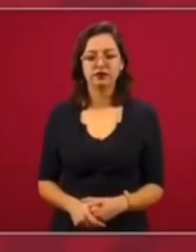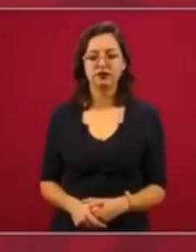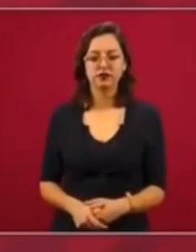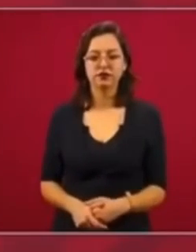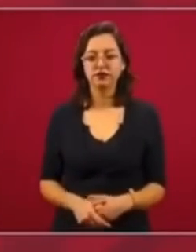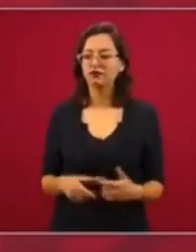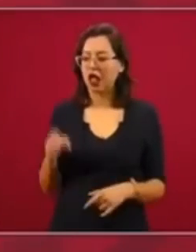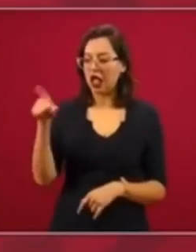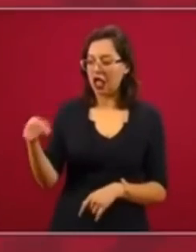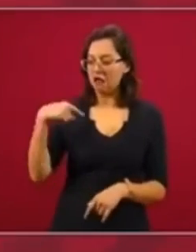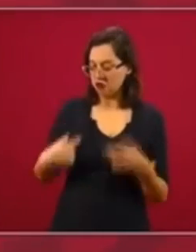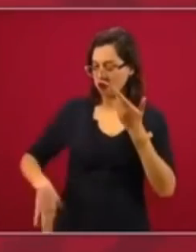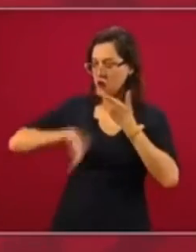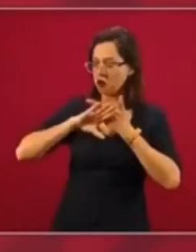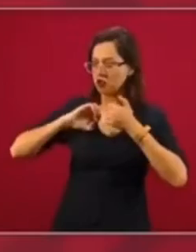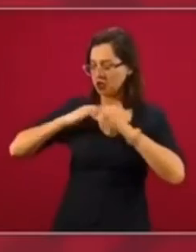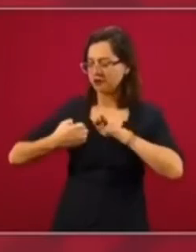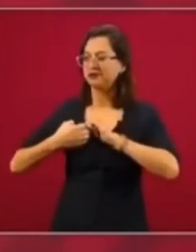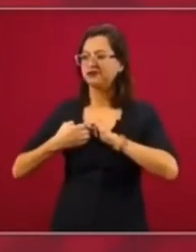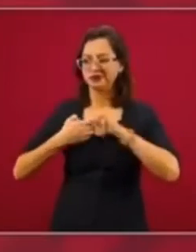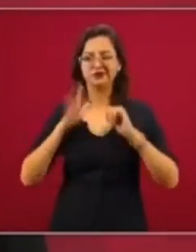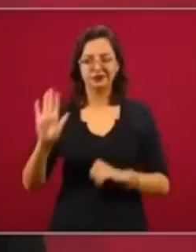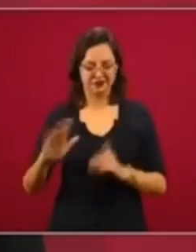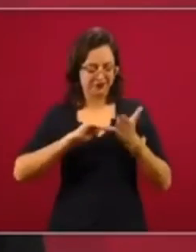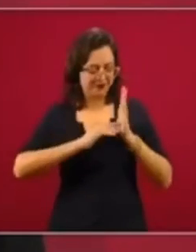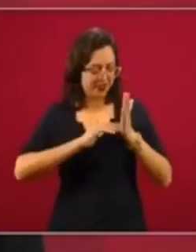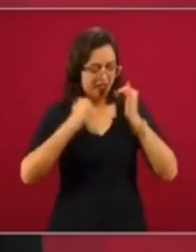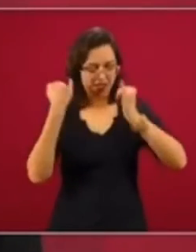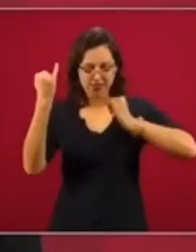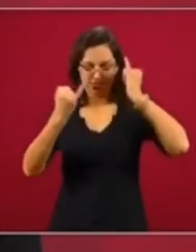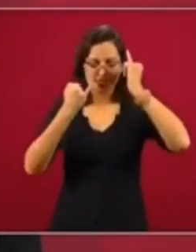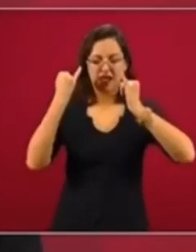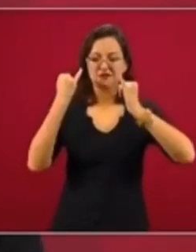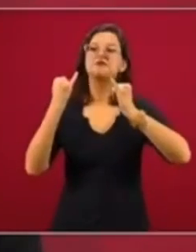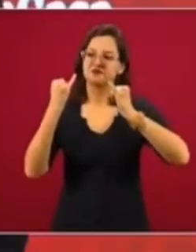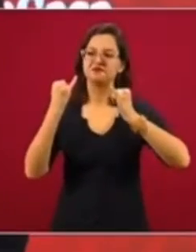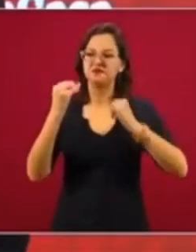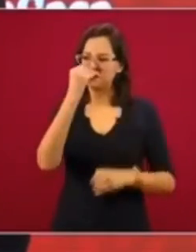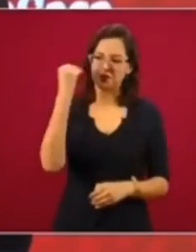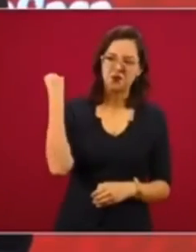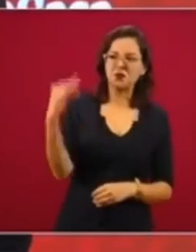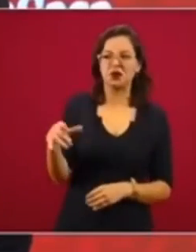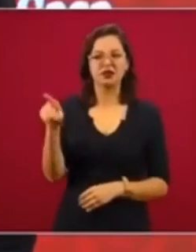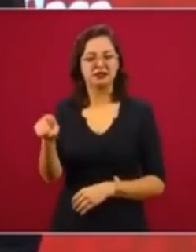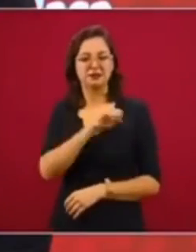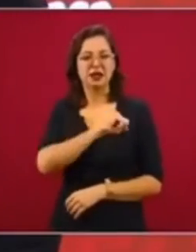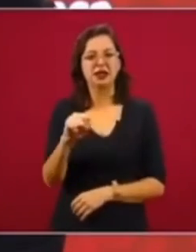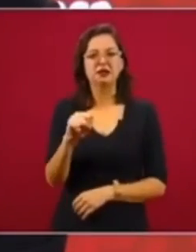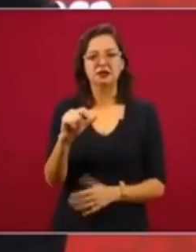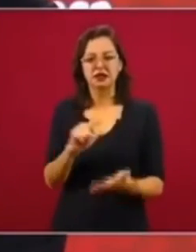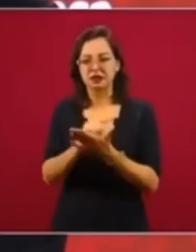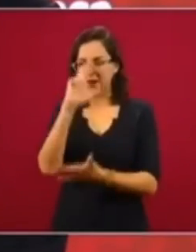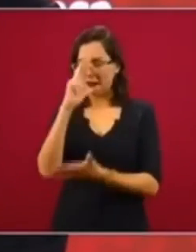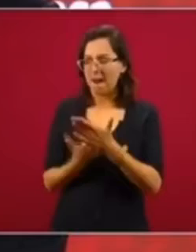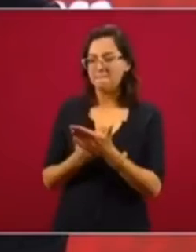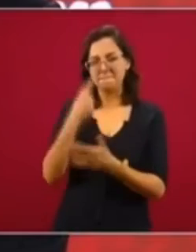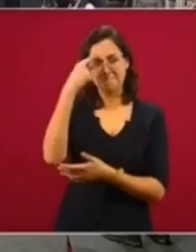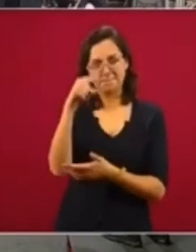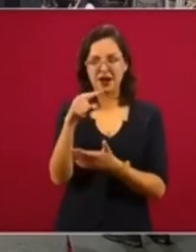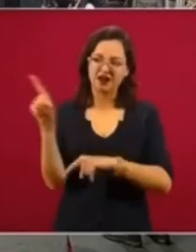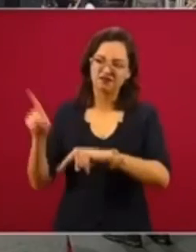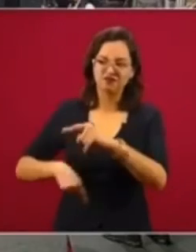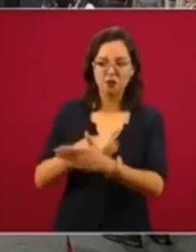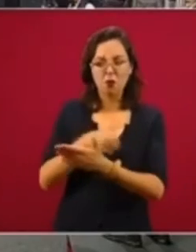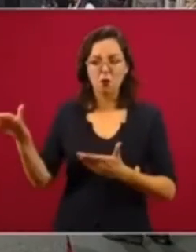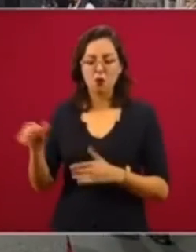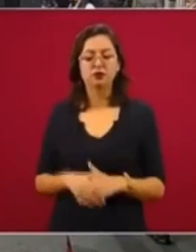lado a los adversarios, acusándolos de cualquier cosa para deshacerse de ellos. Sin embargo, si usted